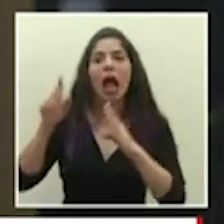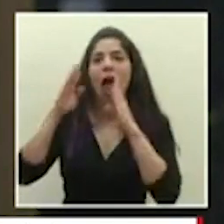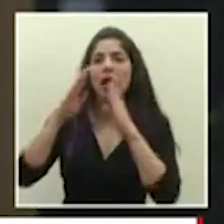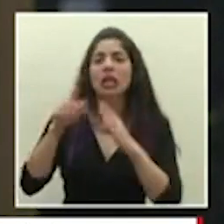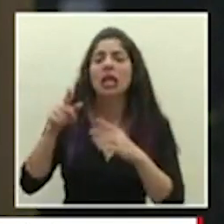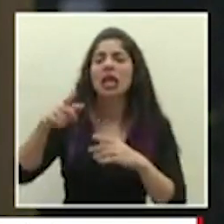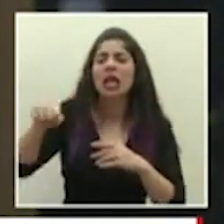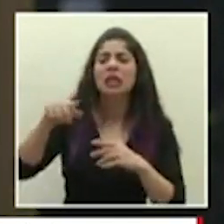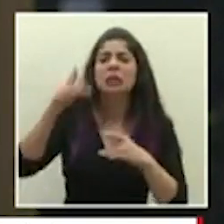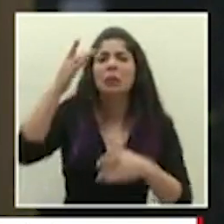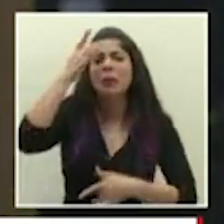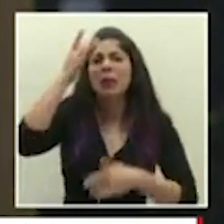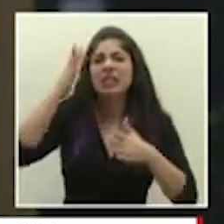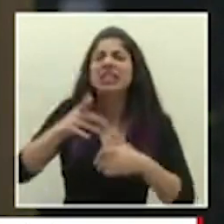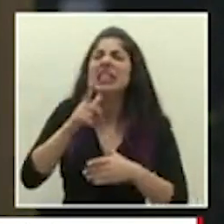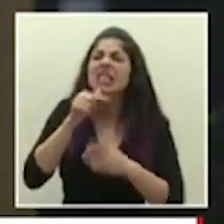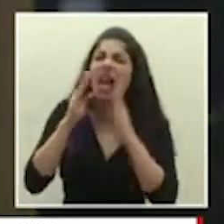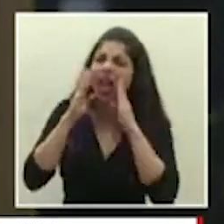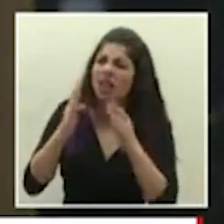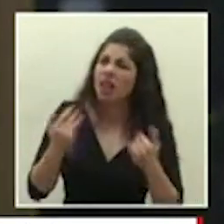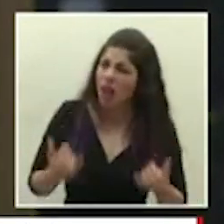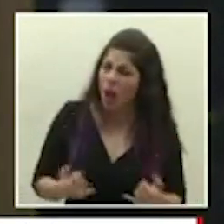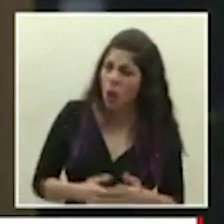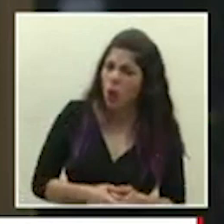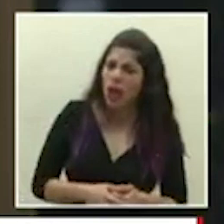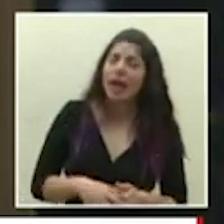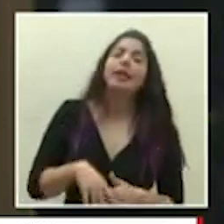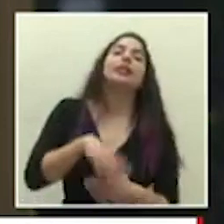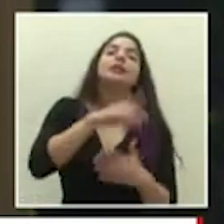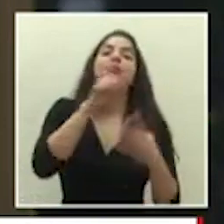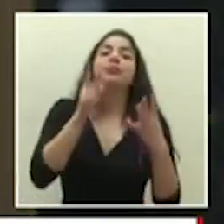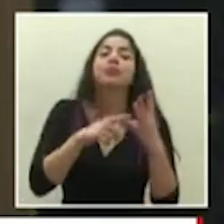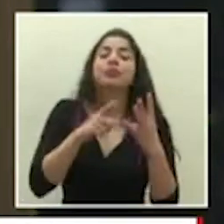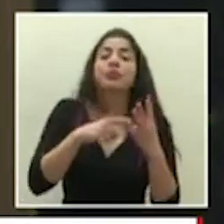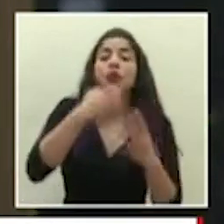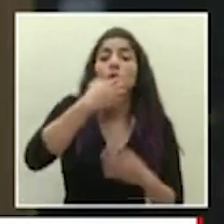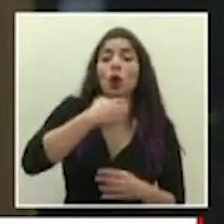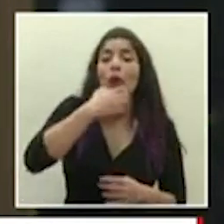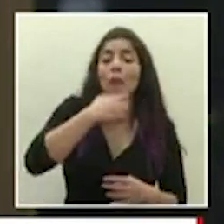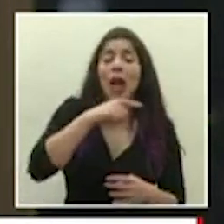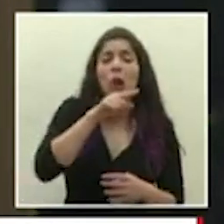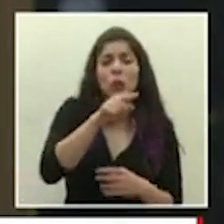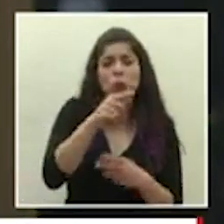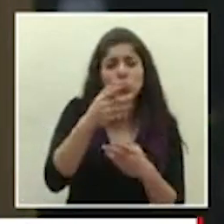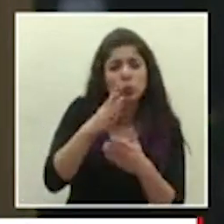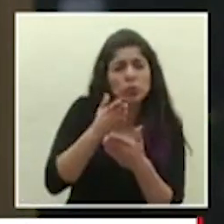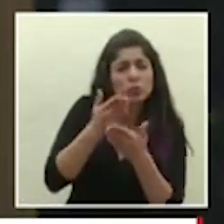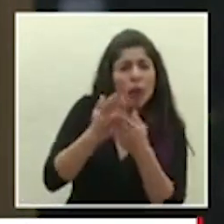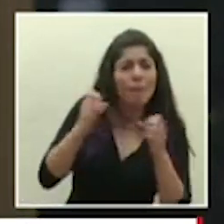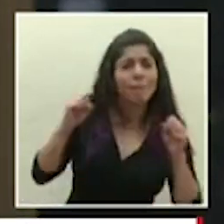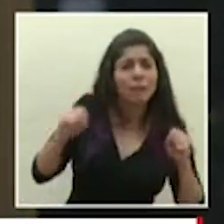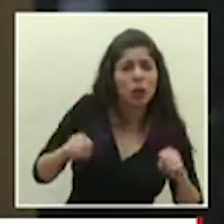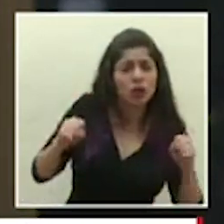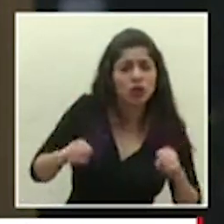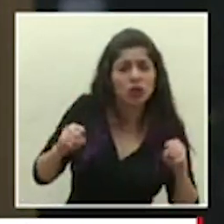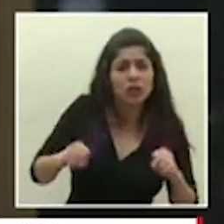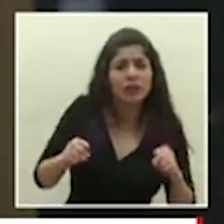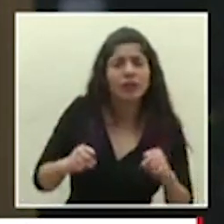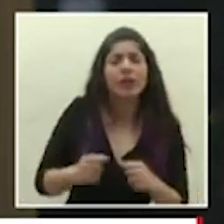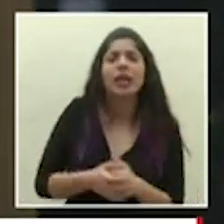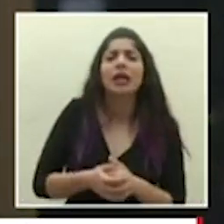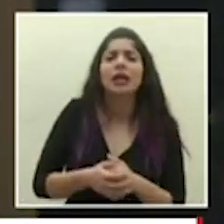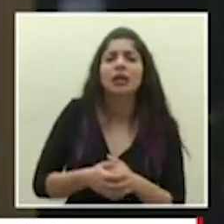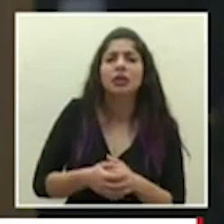atendiendo a esos pacientes ahora? Y don Román se ha planteado la posibilidad de que